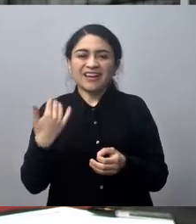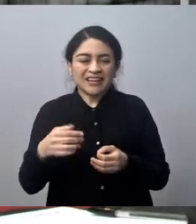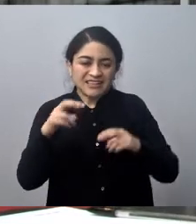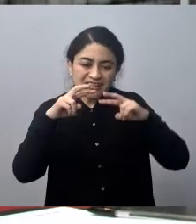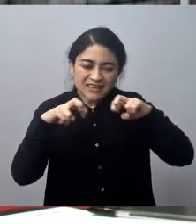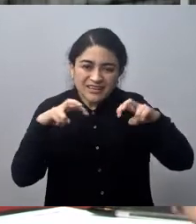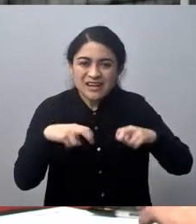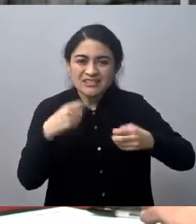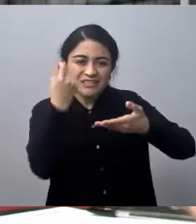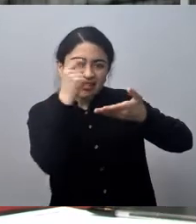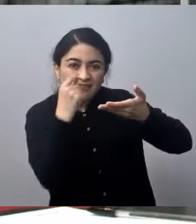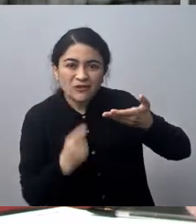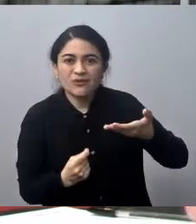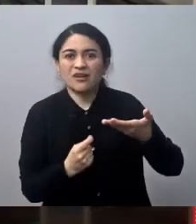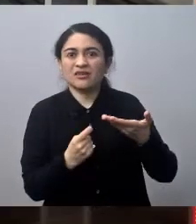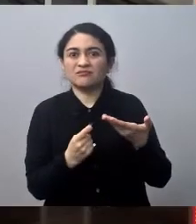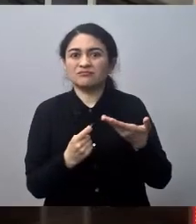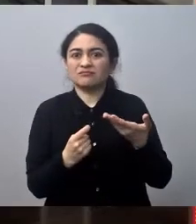podemos dejar esto